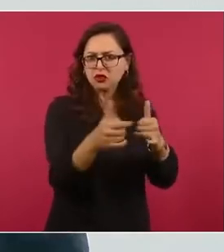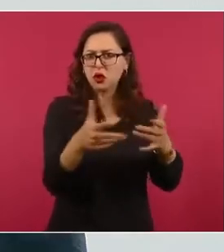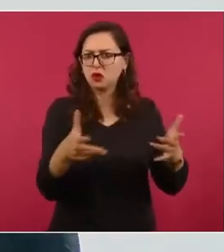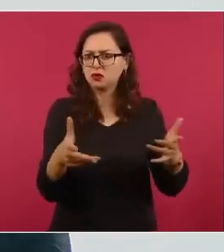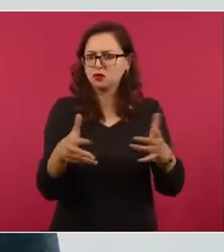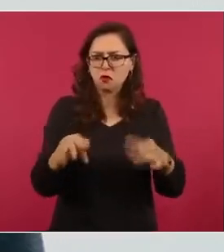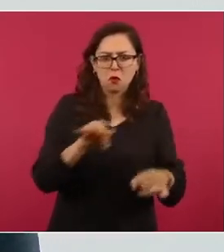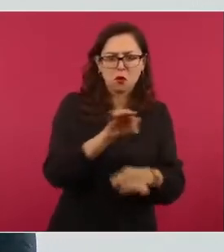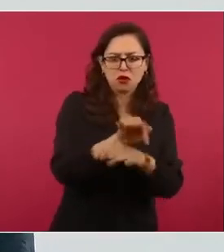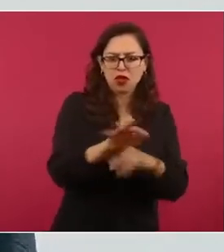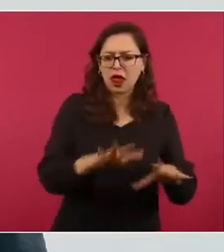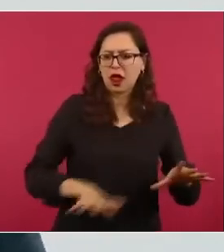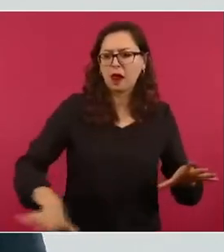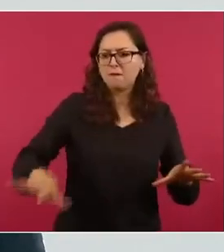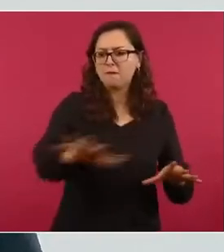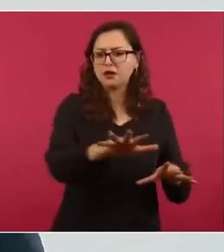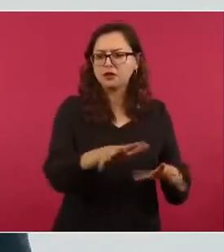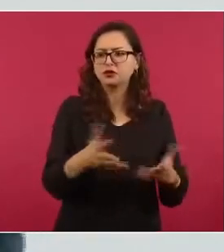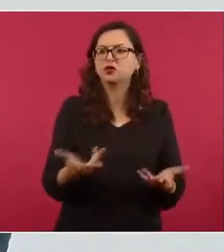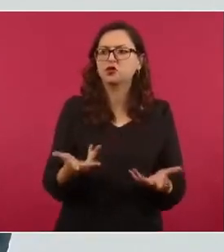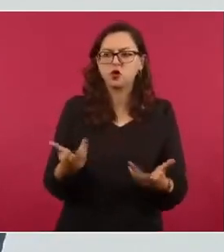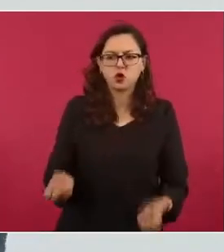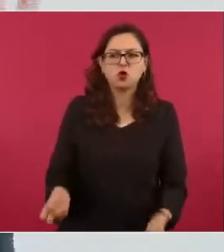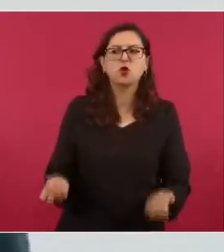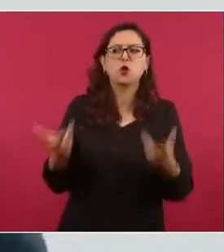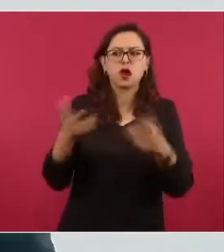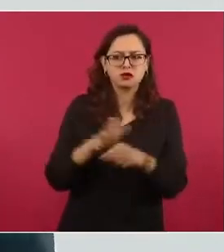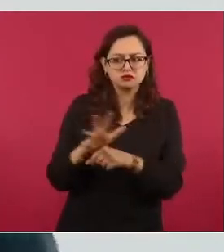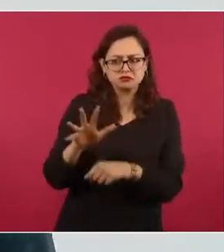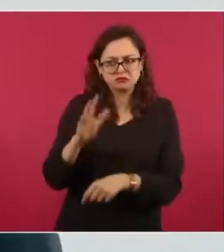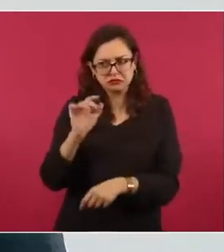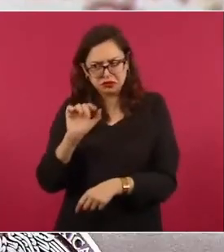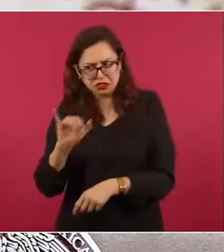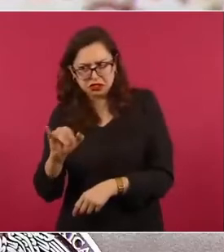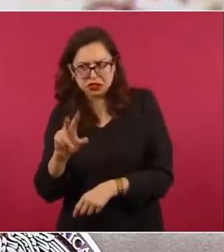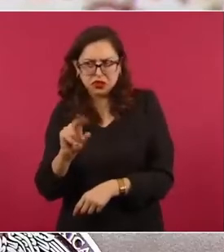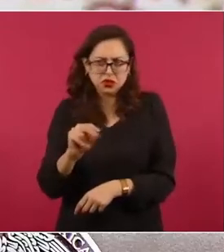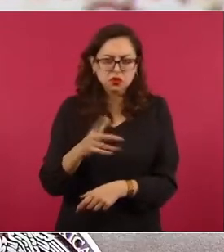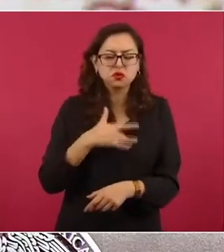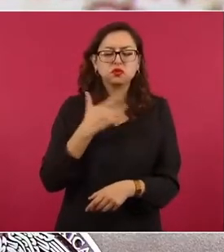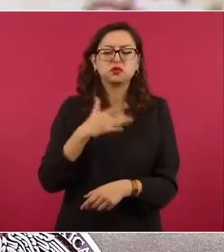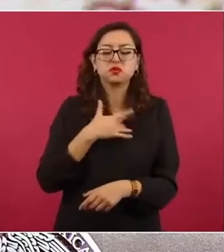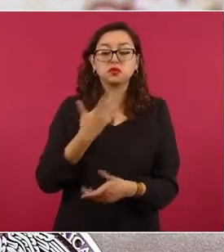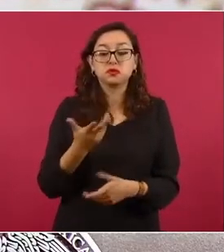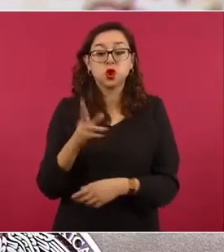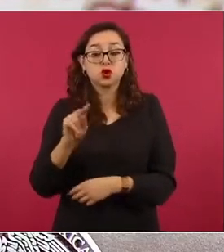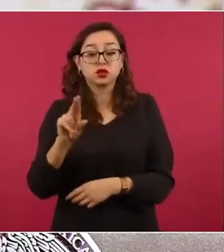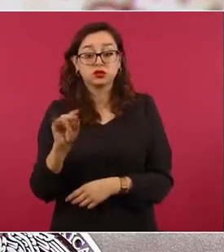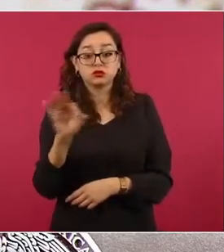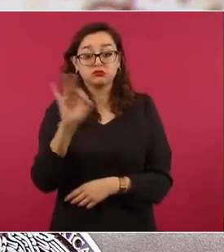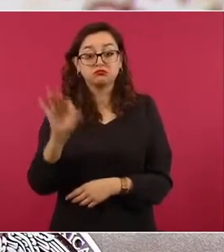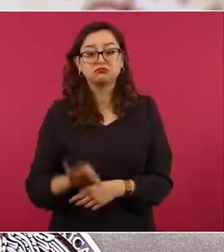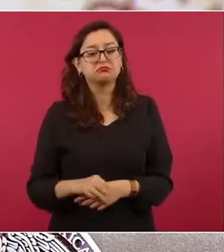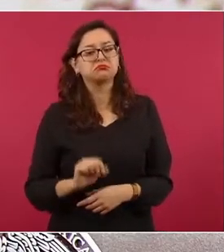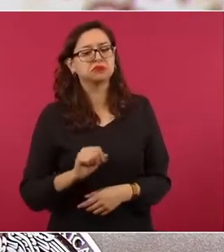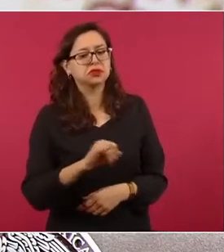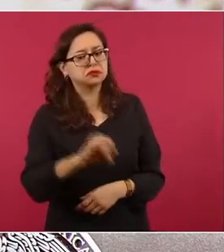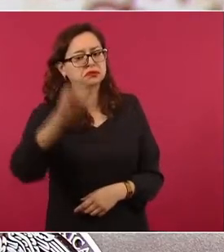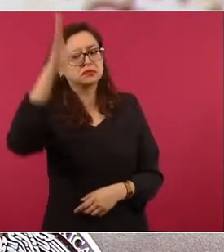o algo a favor y el 80% de los ciudadanos encuestados respondieron que están a favor.